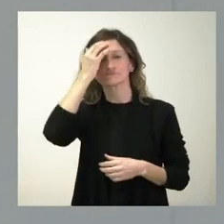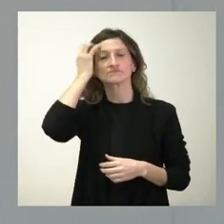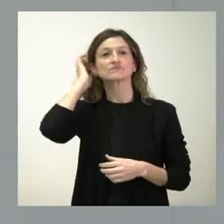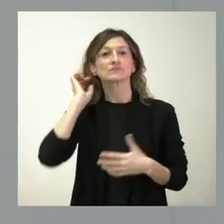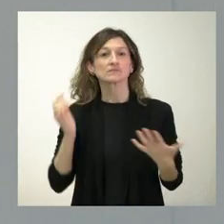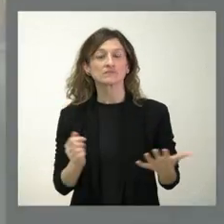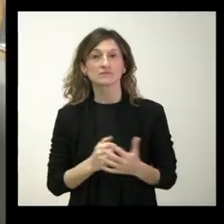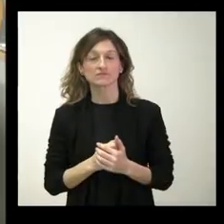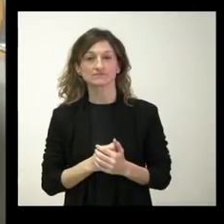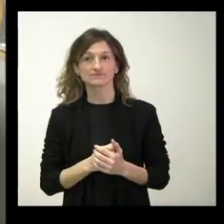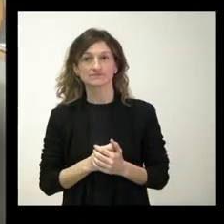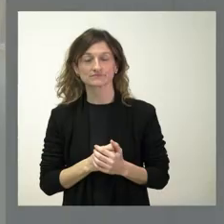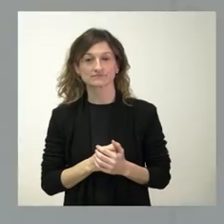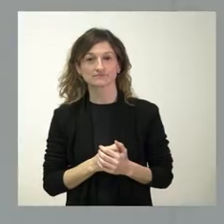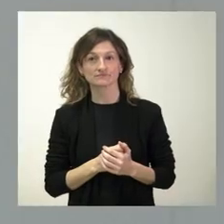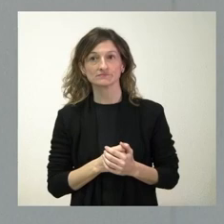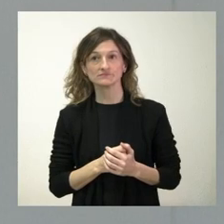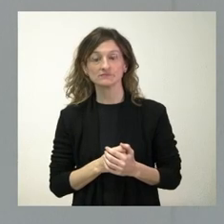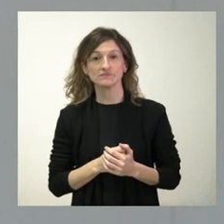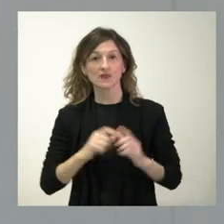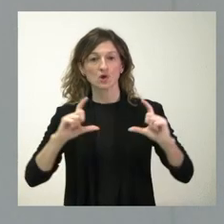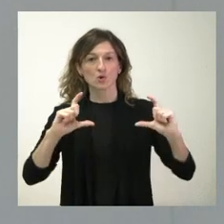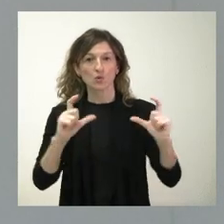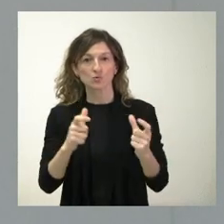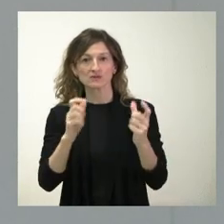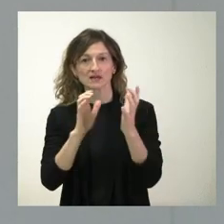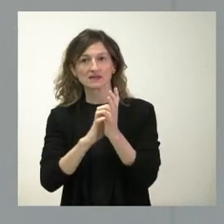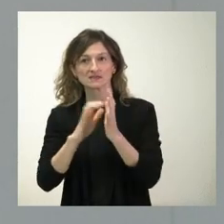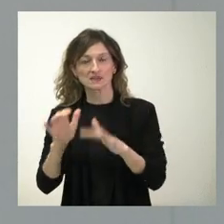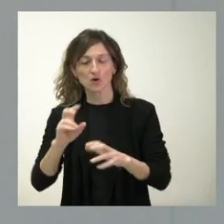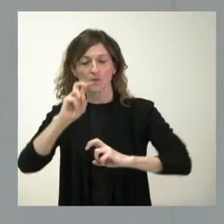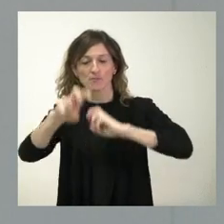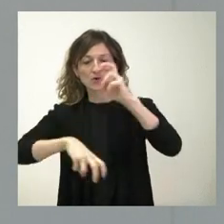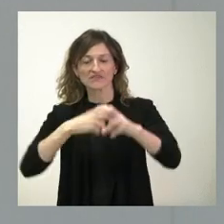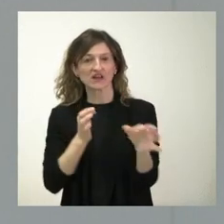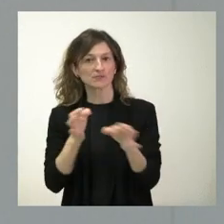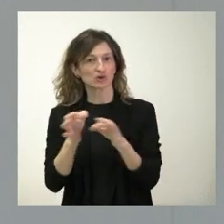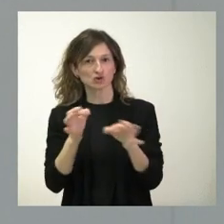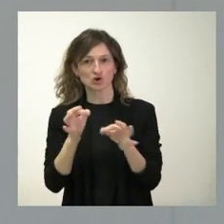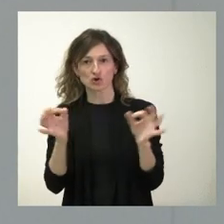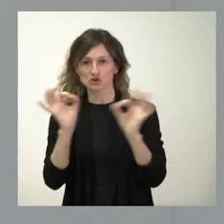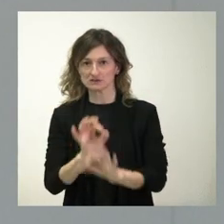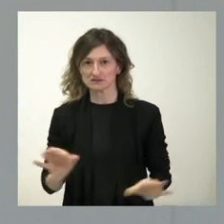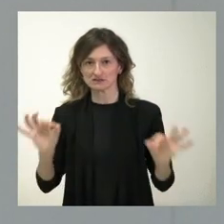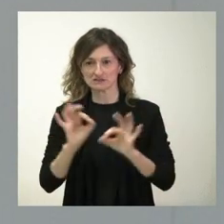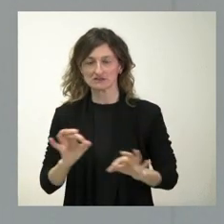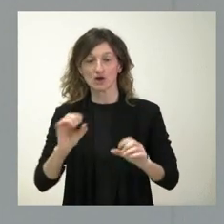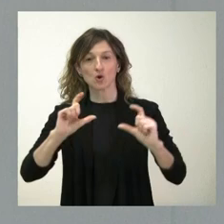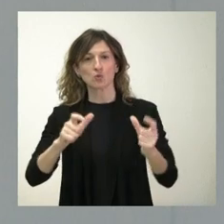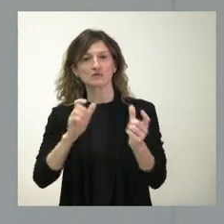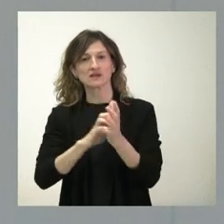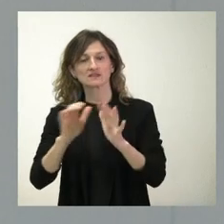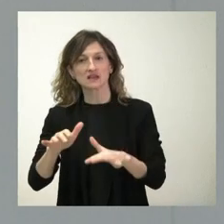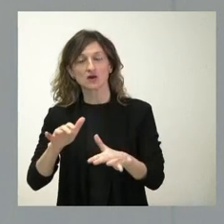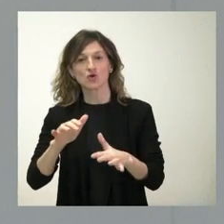Como les digo, la Junta de Castilla y León no va a modificar el protocolo, la Junta de Castilla y León no va a establecer una instrucción